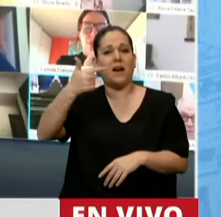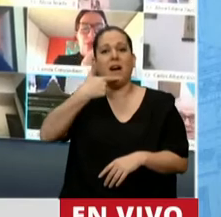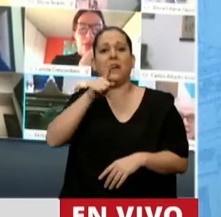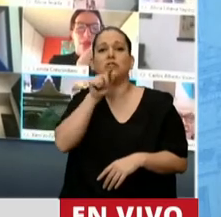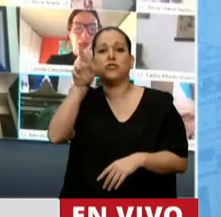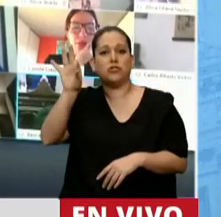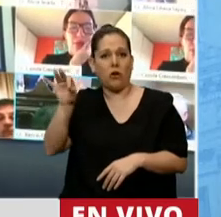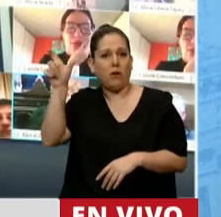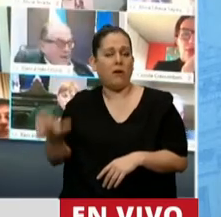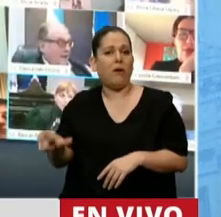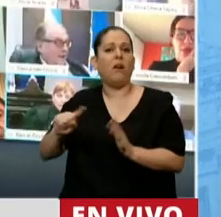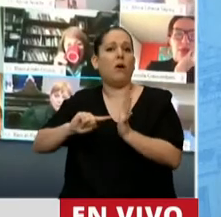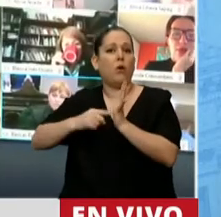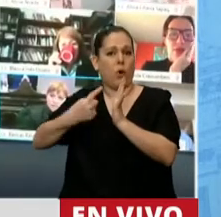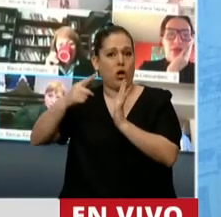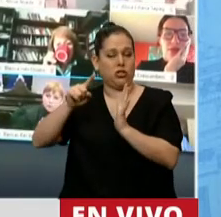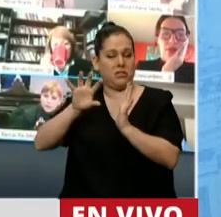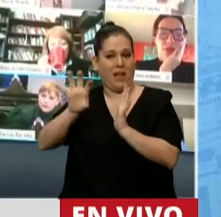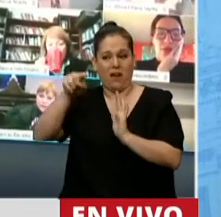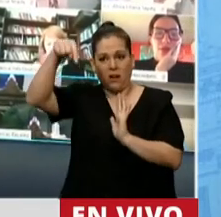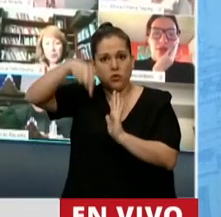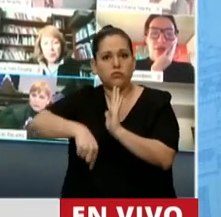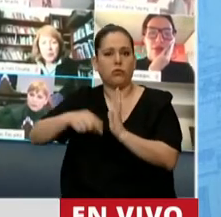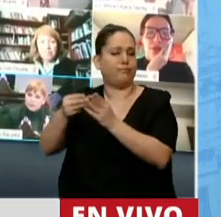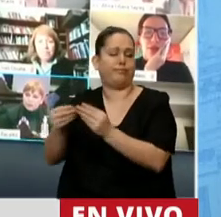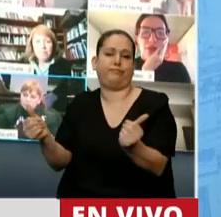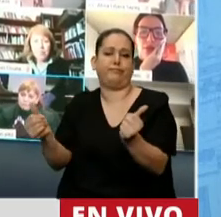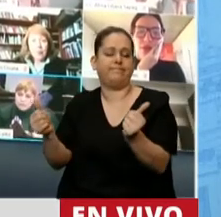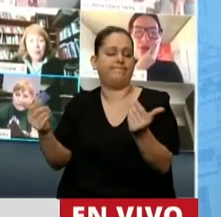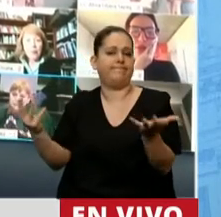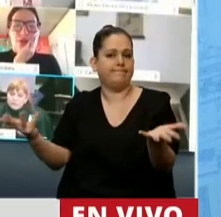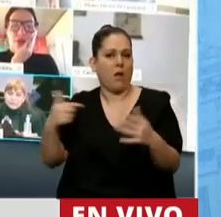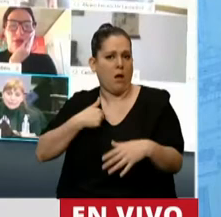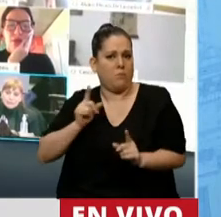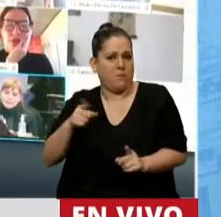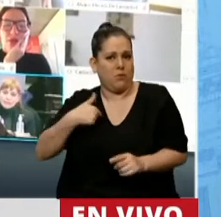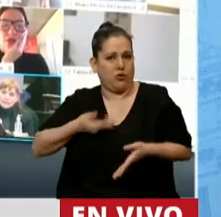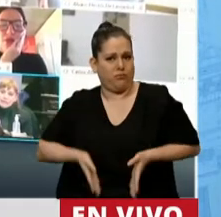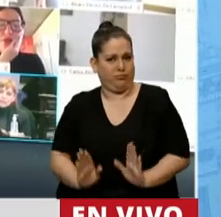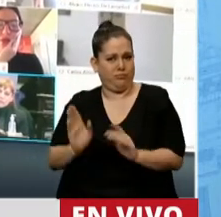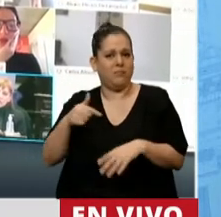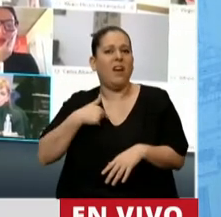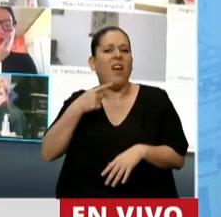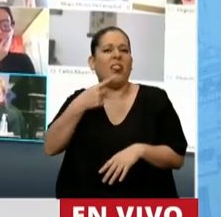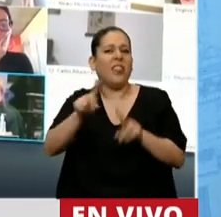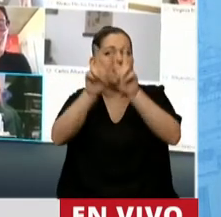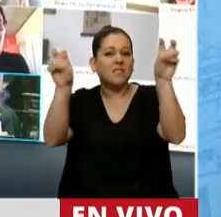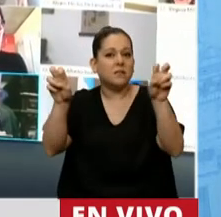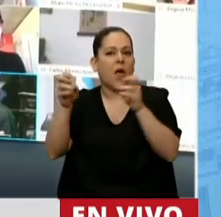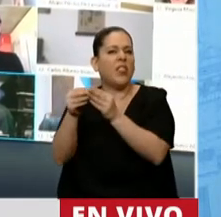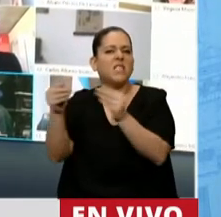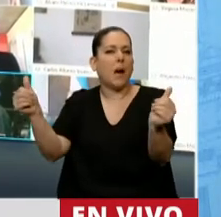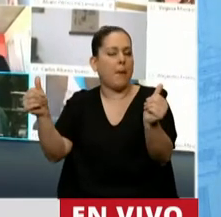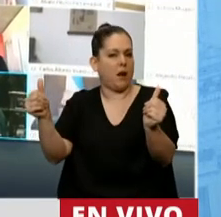provincia de Buenos Aires, lugar donde vengo. Y lamentablemente la carátula es de desaparición forzada por la